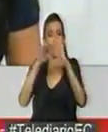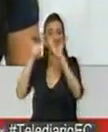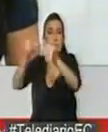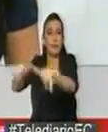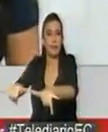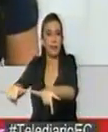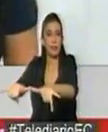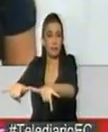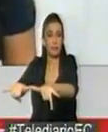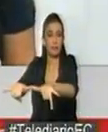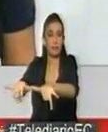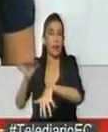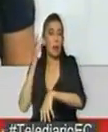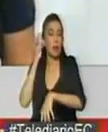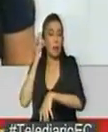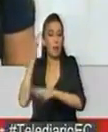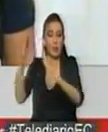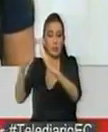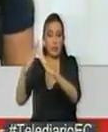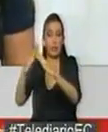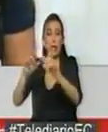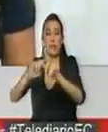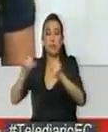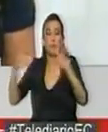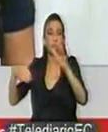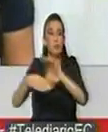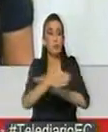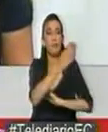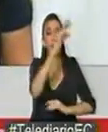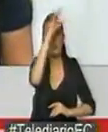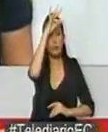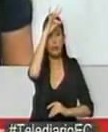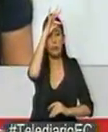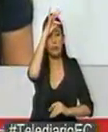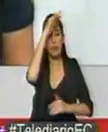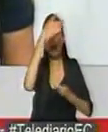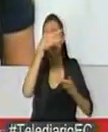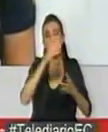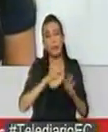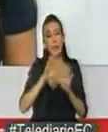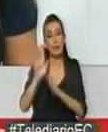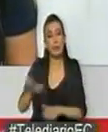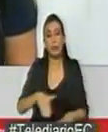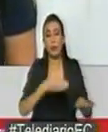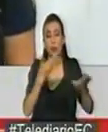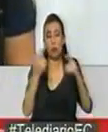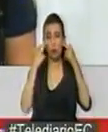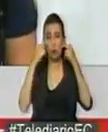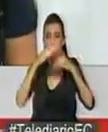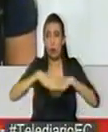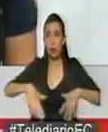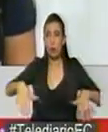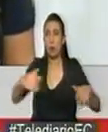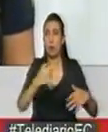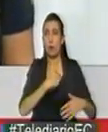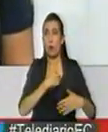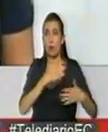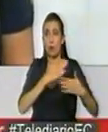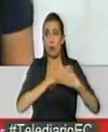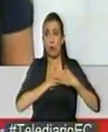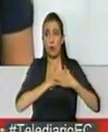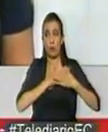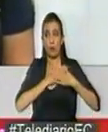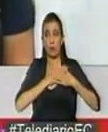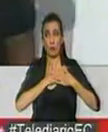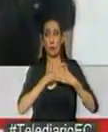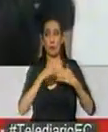luego con una sintomatología leve, pero luego de conocer el fallecimiento de su hermana, presenta un quebranto